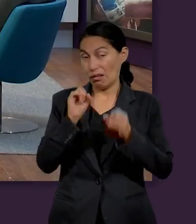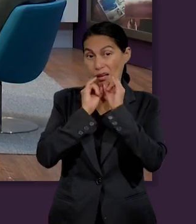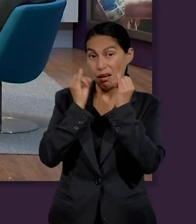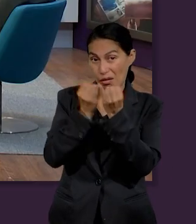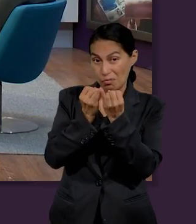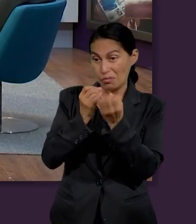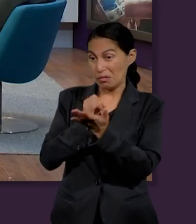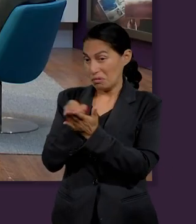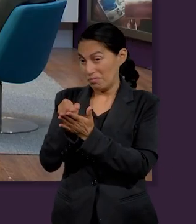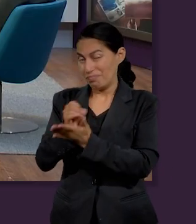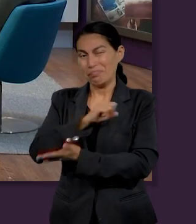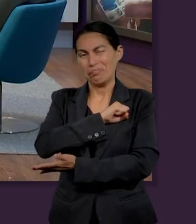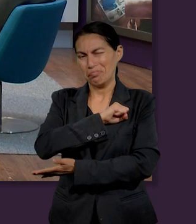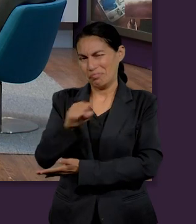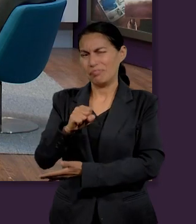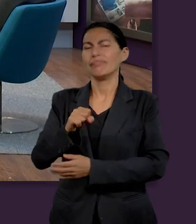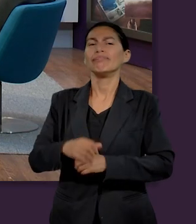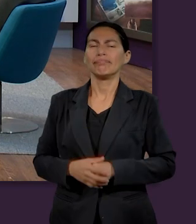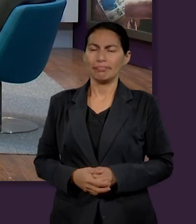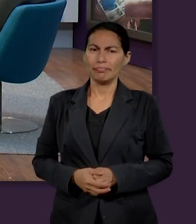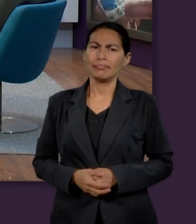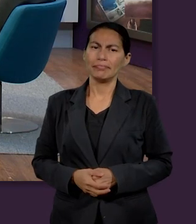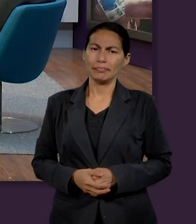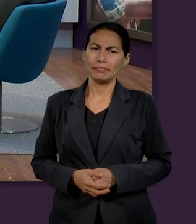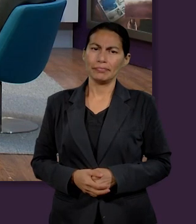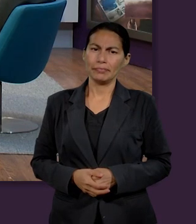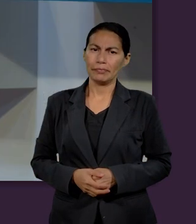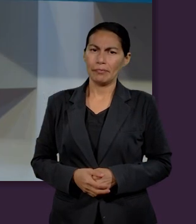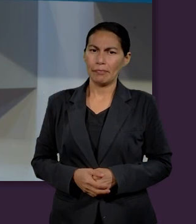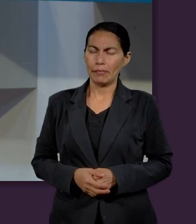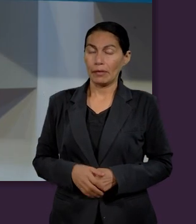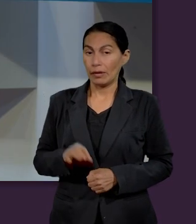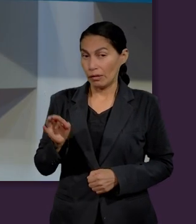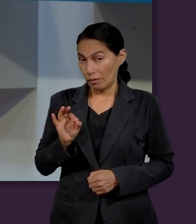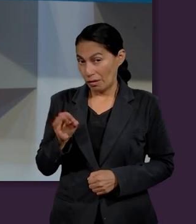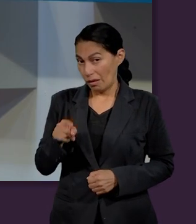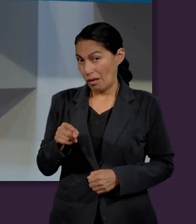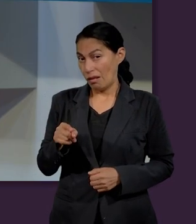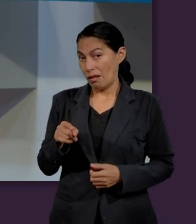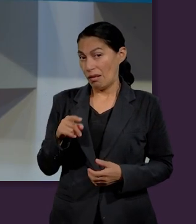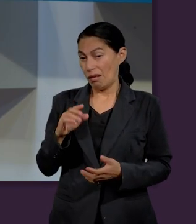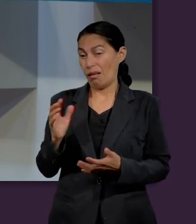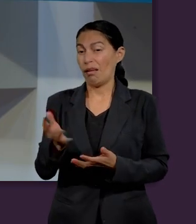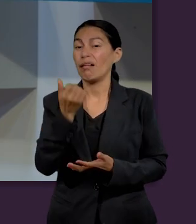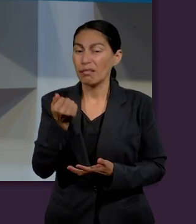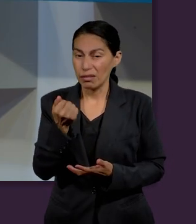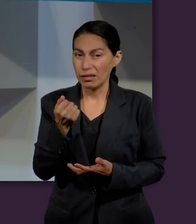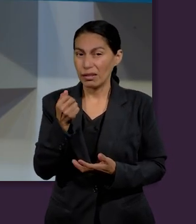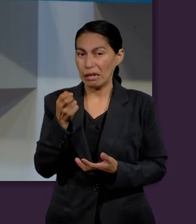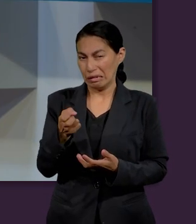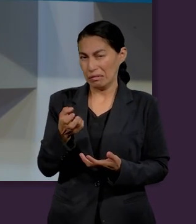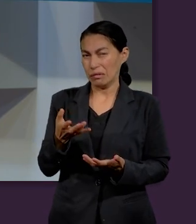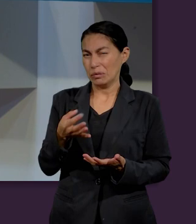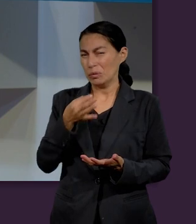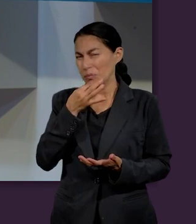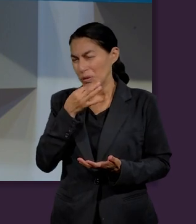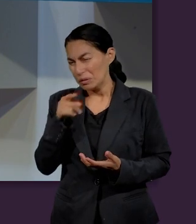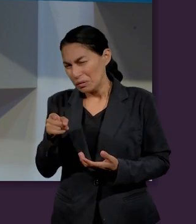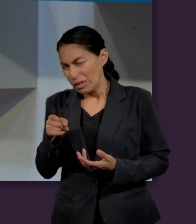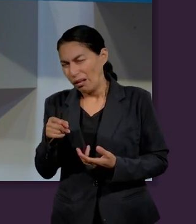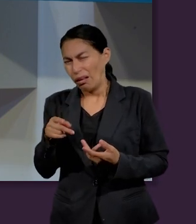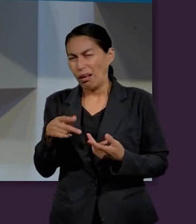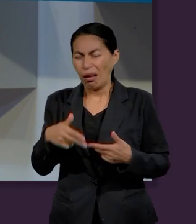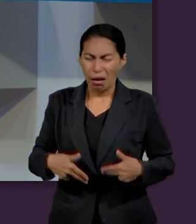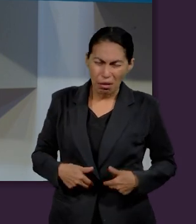malo y fue una mala decisión definitivamente en la vida de Jacob. Trató de como tomar partido en ese